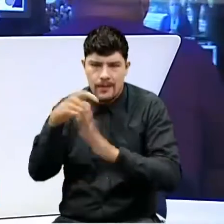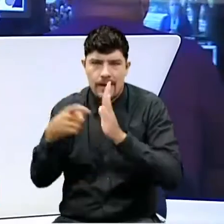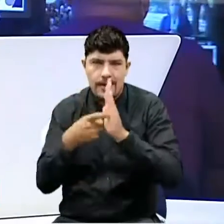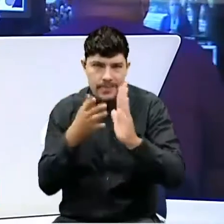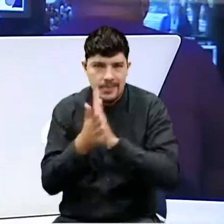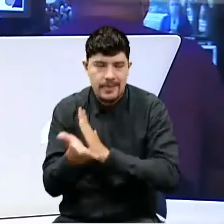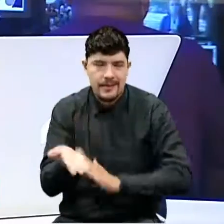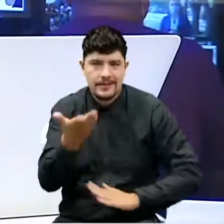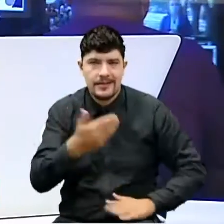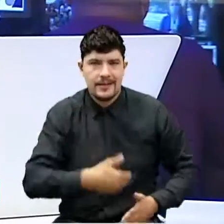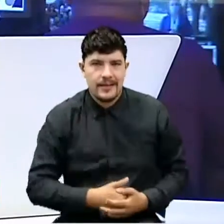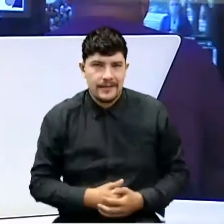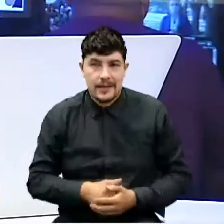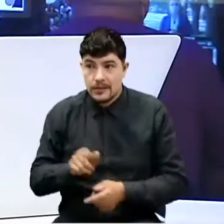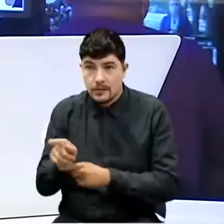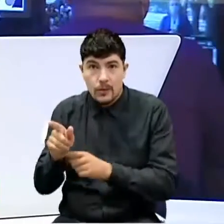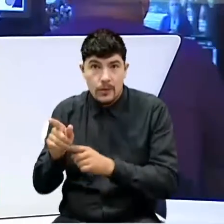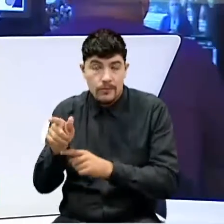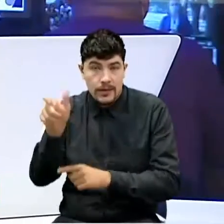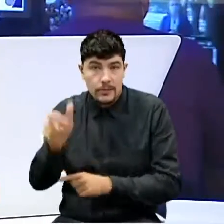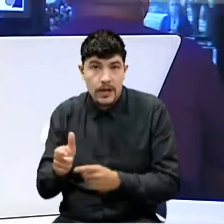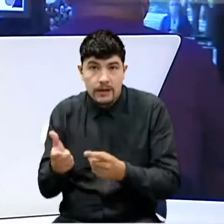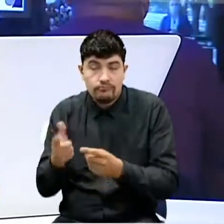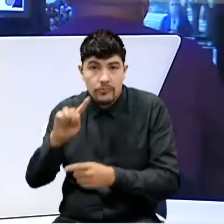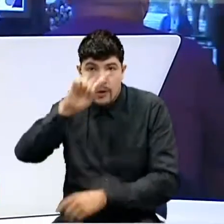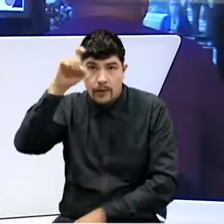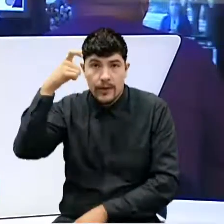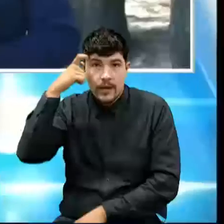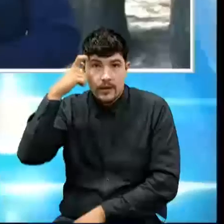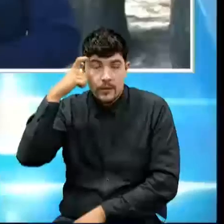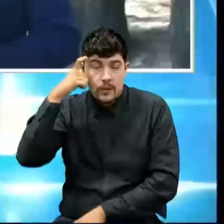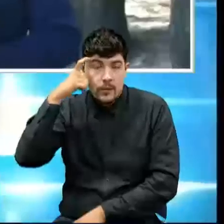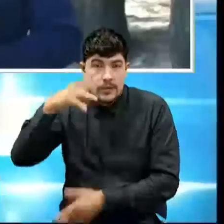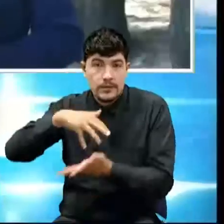buenas tardes. ¿Qué dice Silvano Serrano, gobernador de los norte santandereanos?